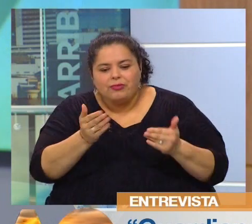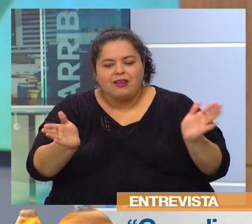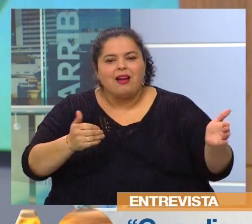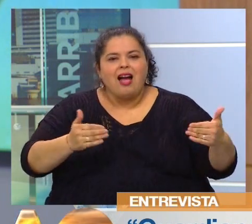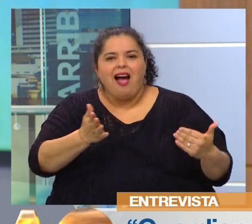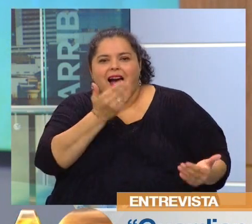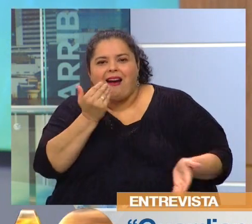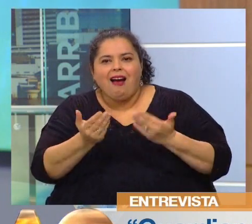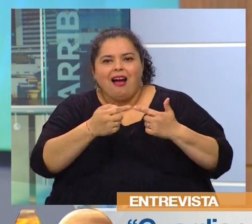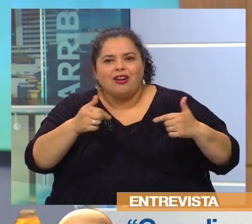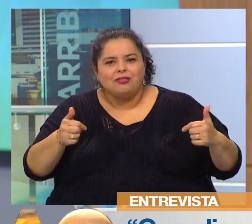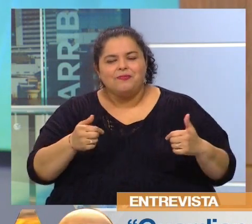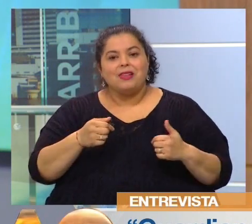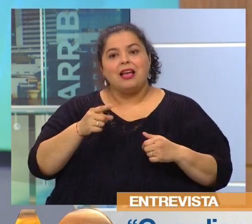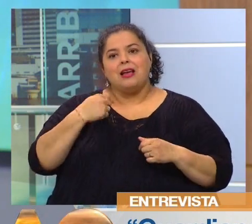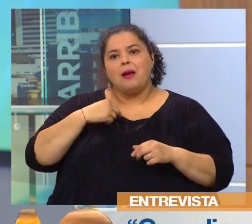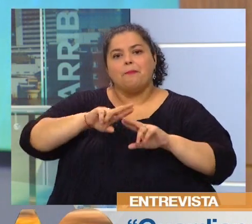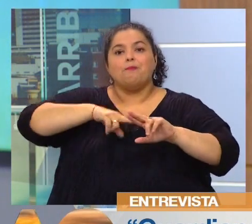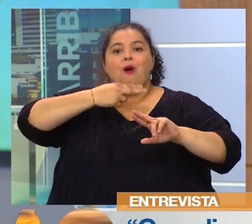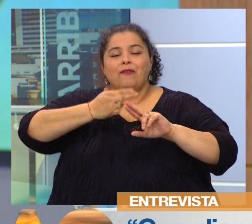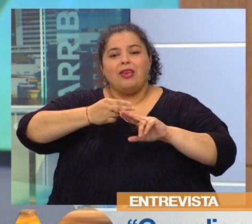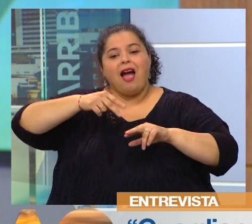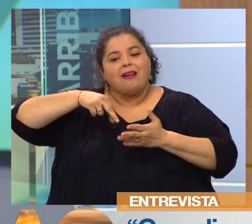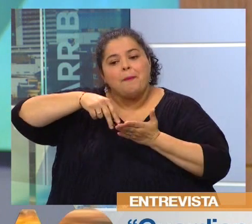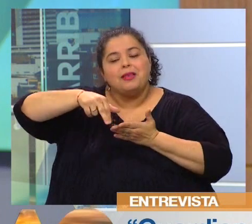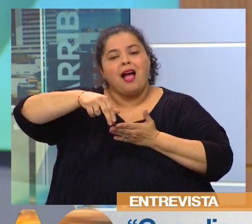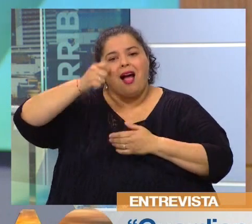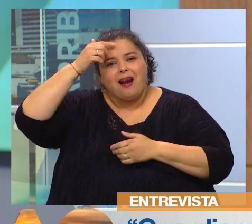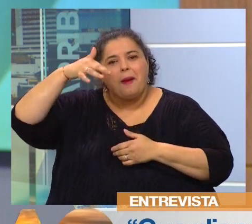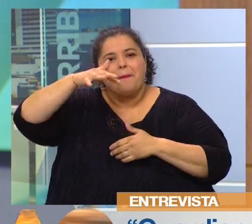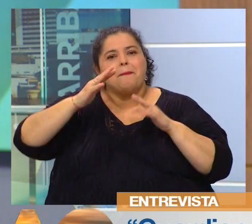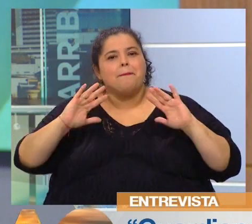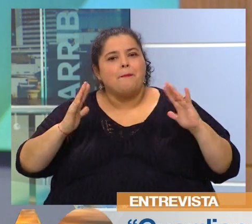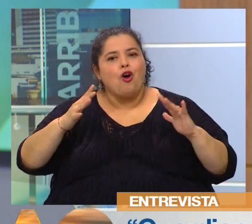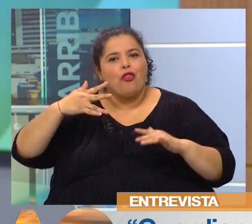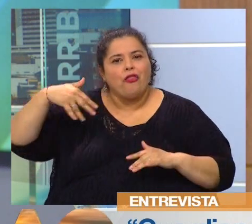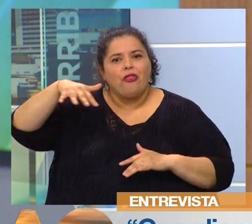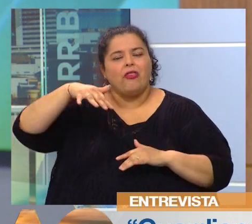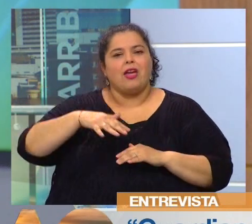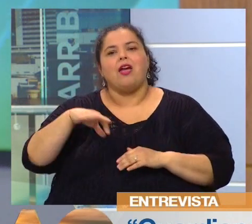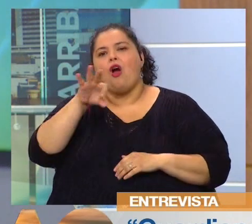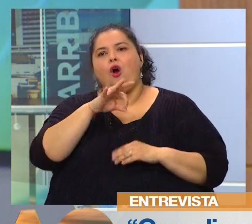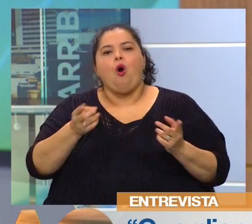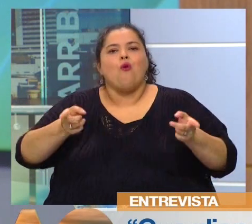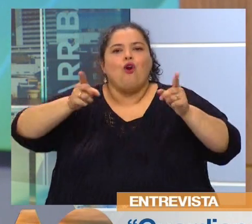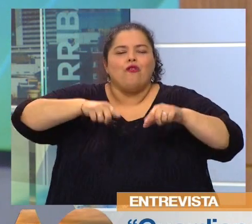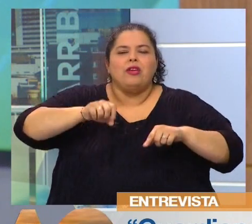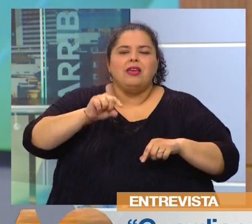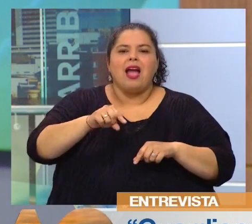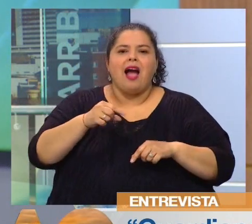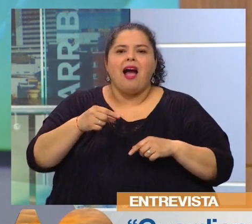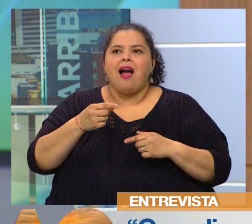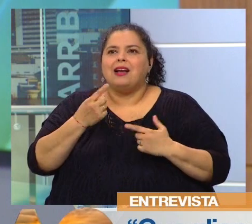Volví a caminar por ese monte. Volví a recuperar mis historias con mi papá, que extraño y que ya